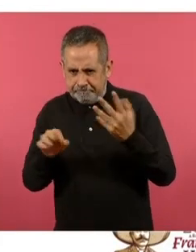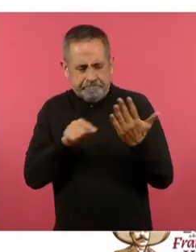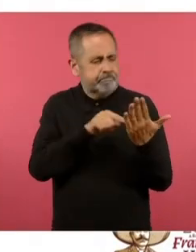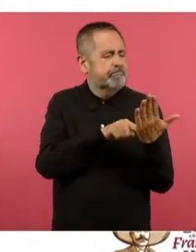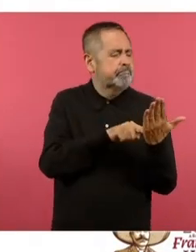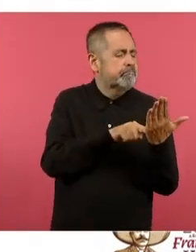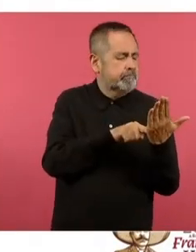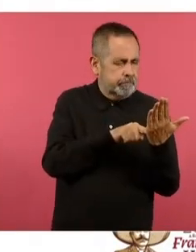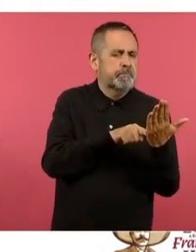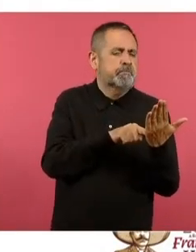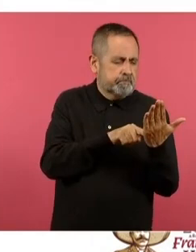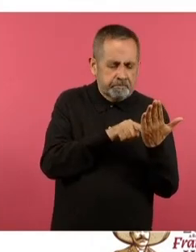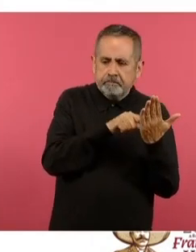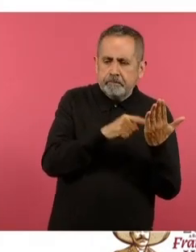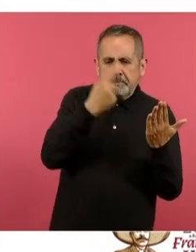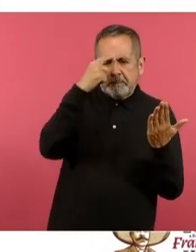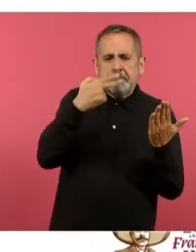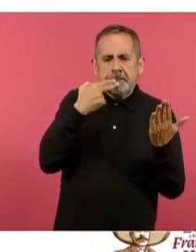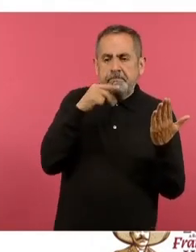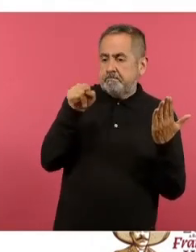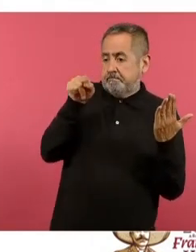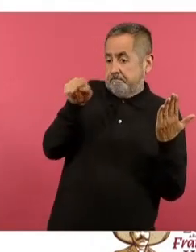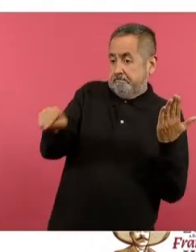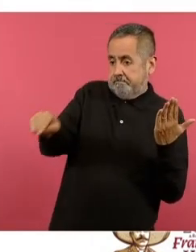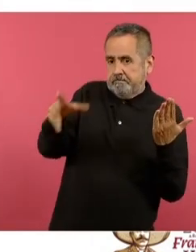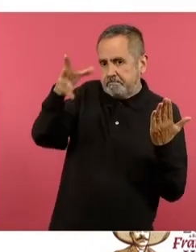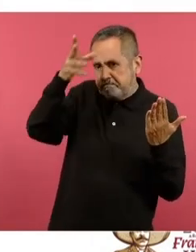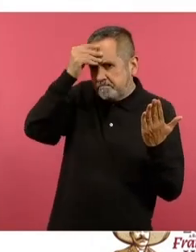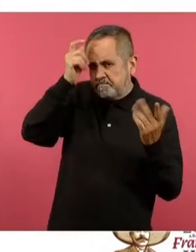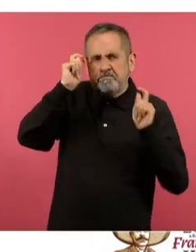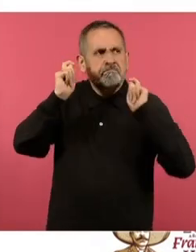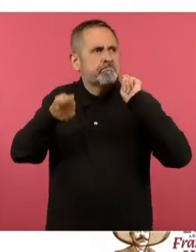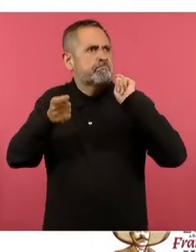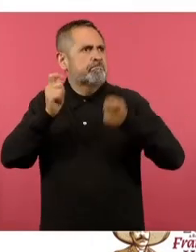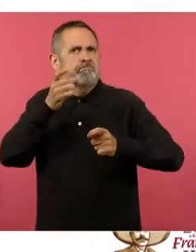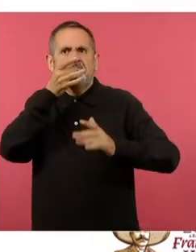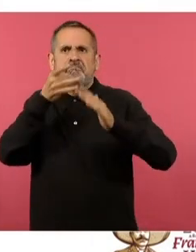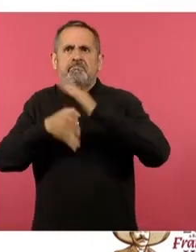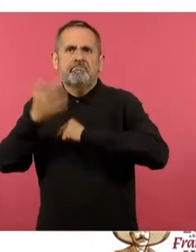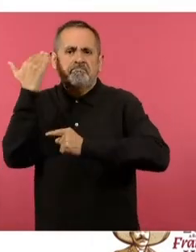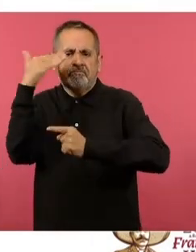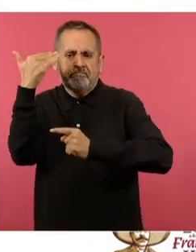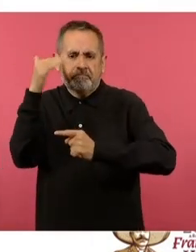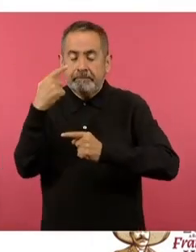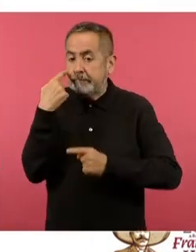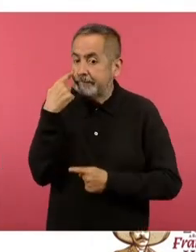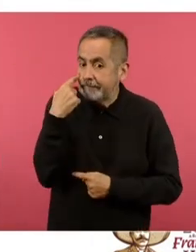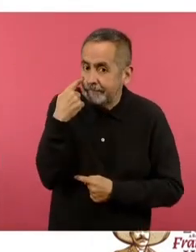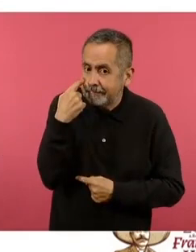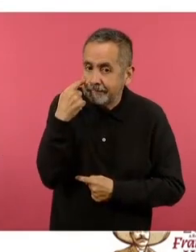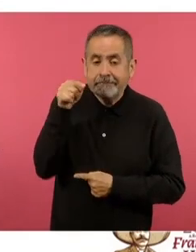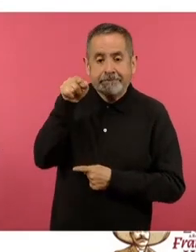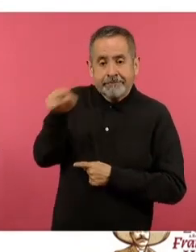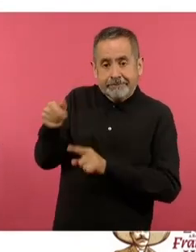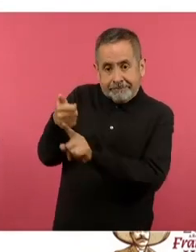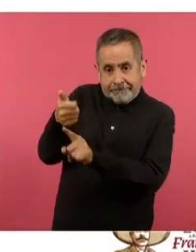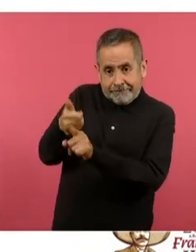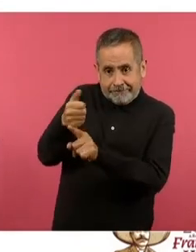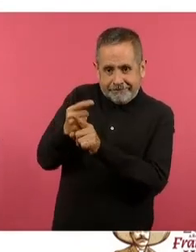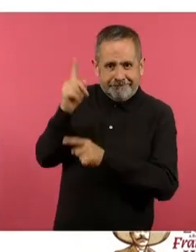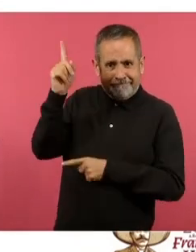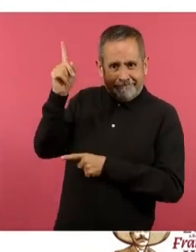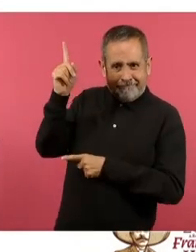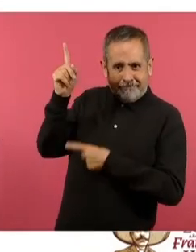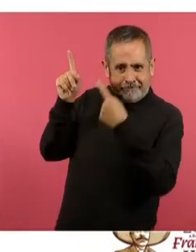estudiantes desarrollen aprendizajes significativos fíjense por favor en las palabras desarrollen y